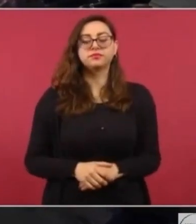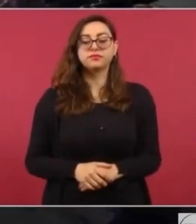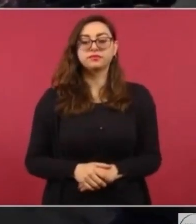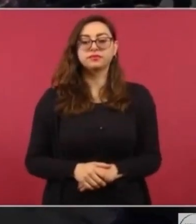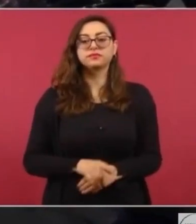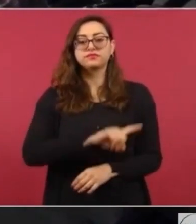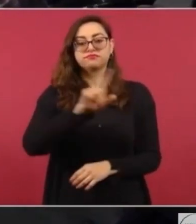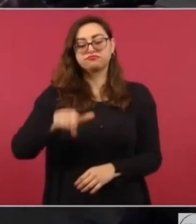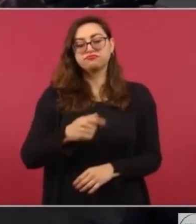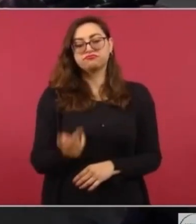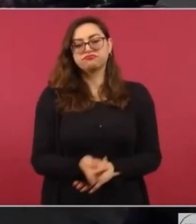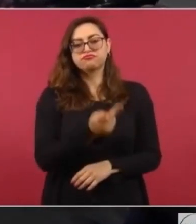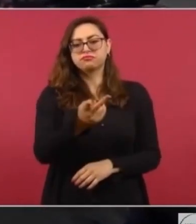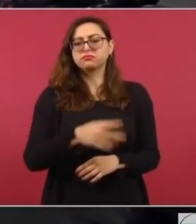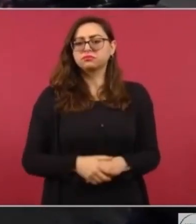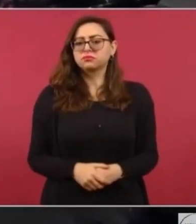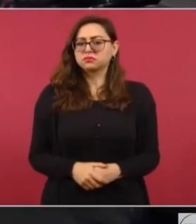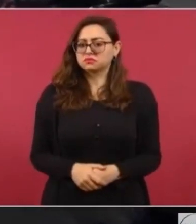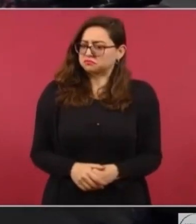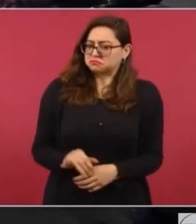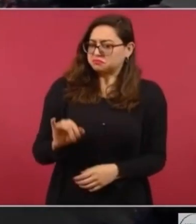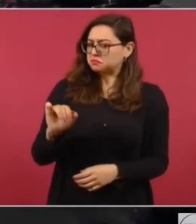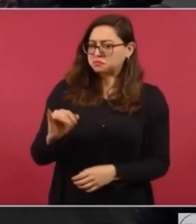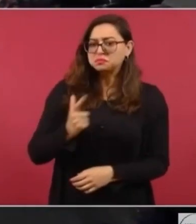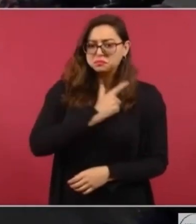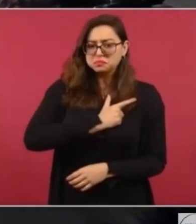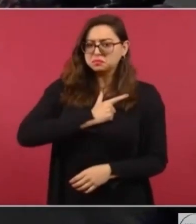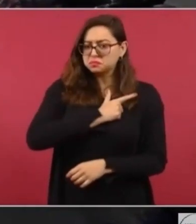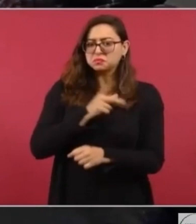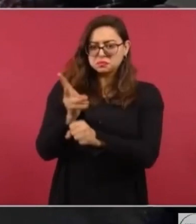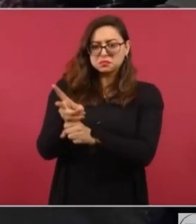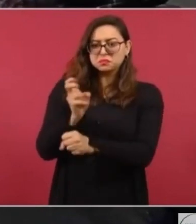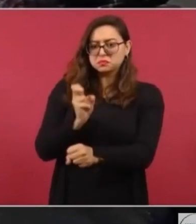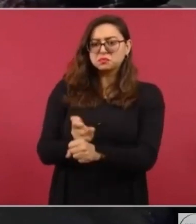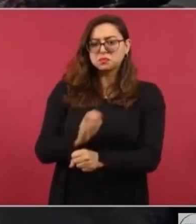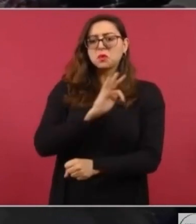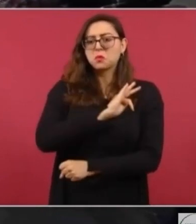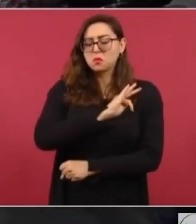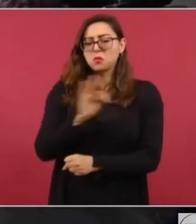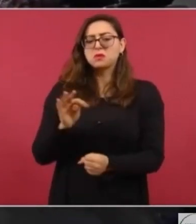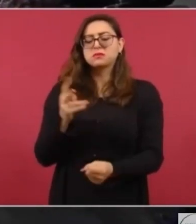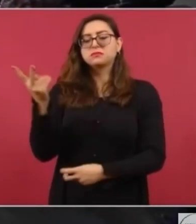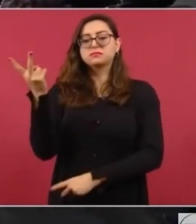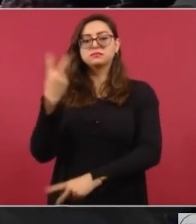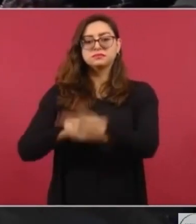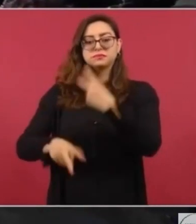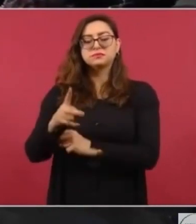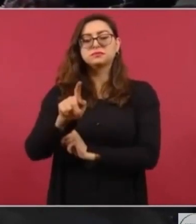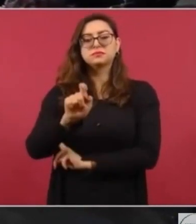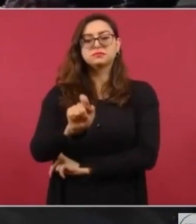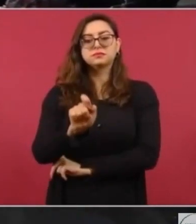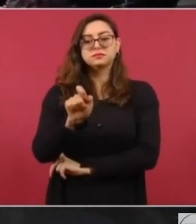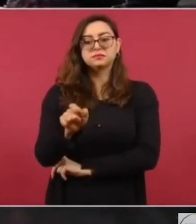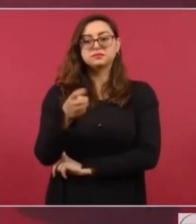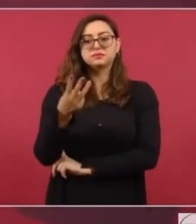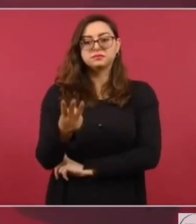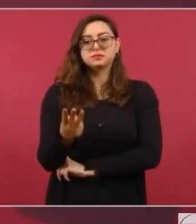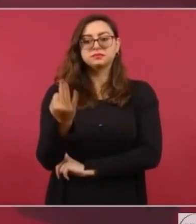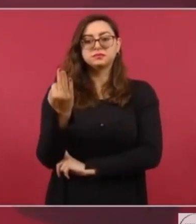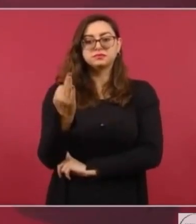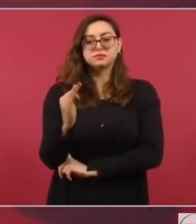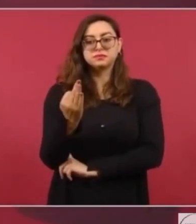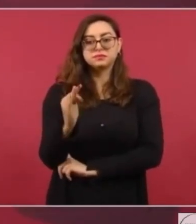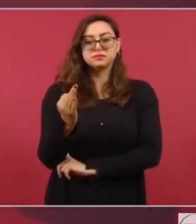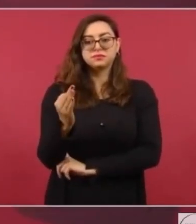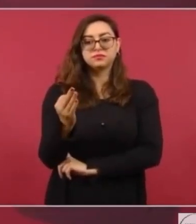eso están invitados. El día 23 vamos a